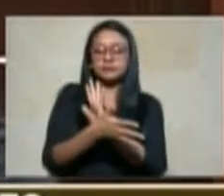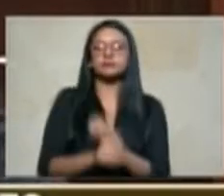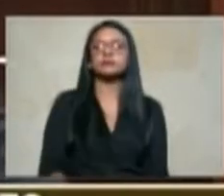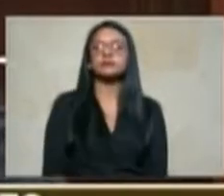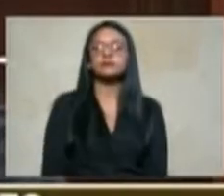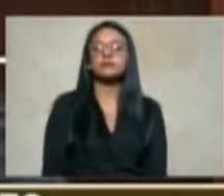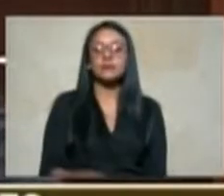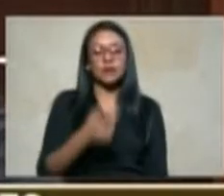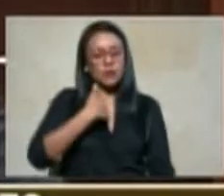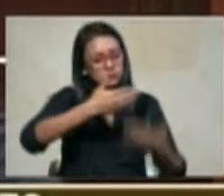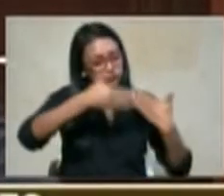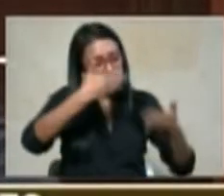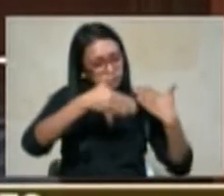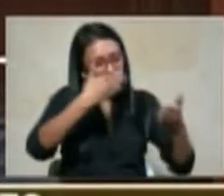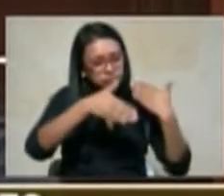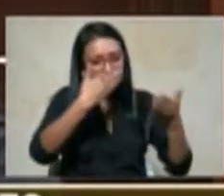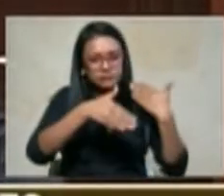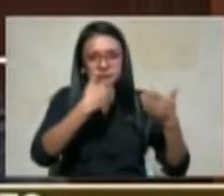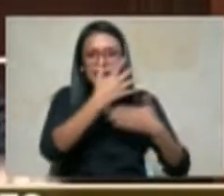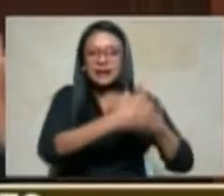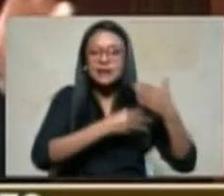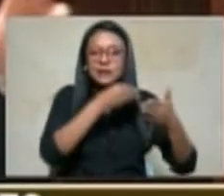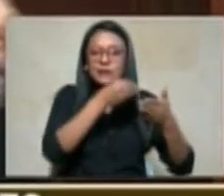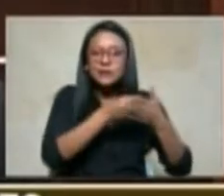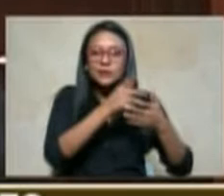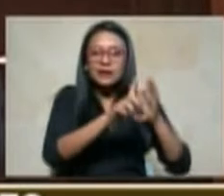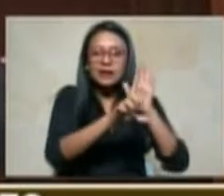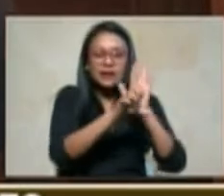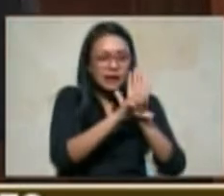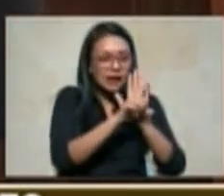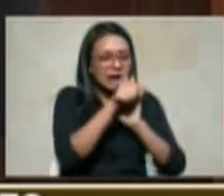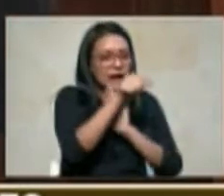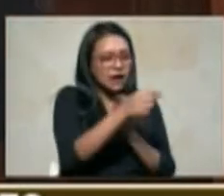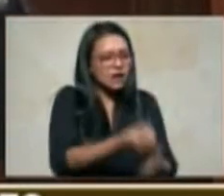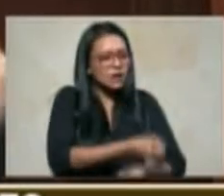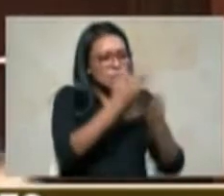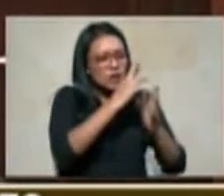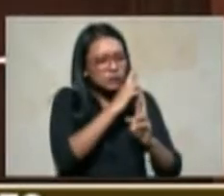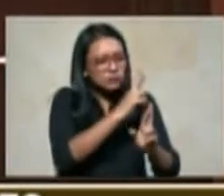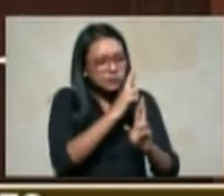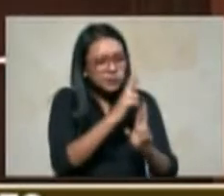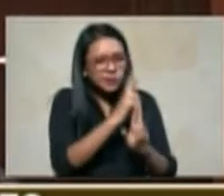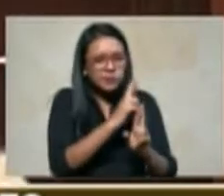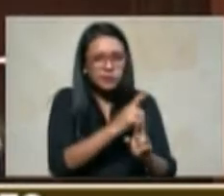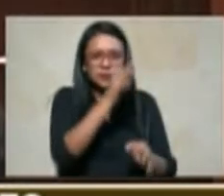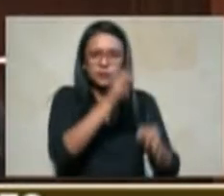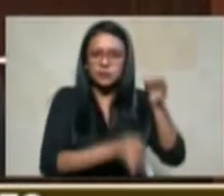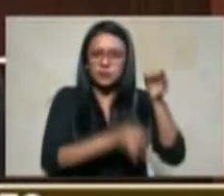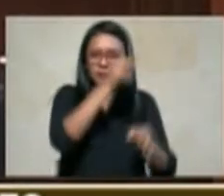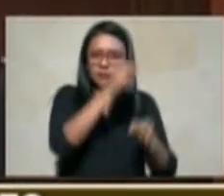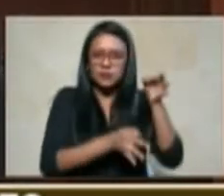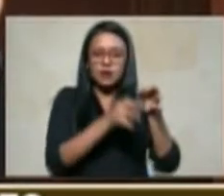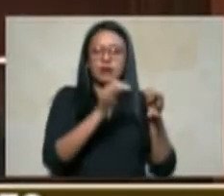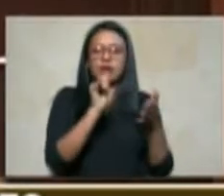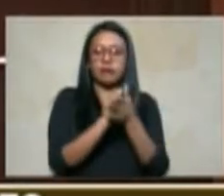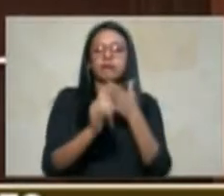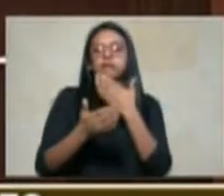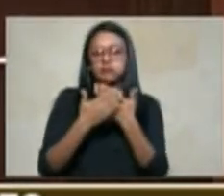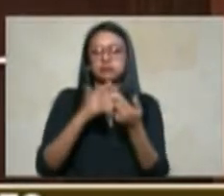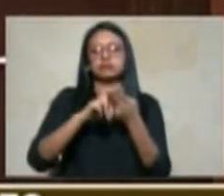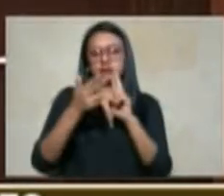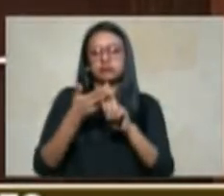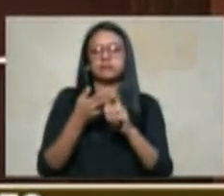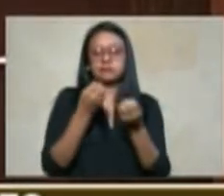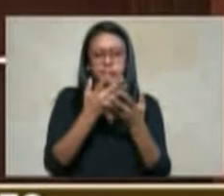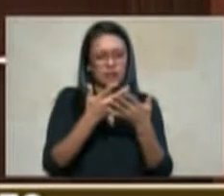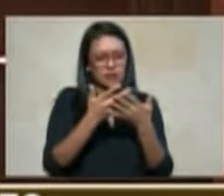ley y confronta entonces el número de reclamaciones judiciales o las activaciones del recurso de revisión y